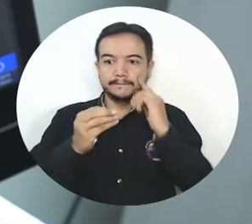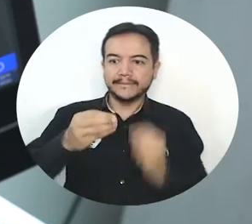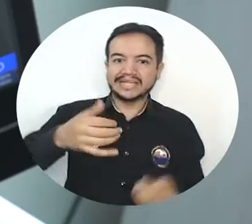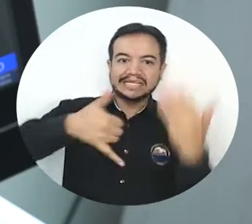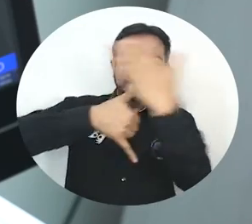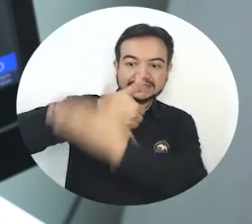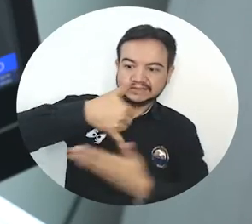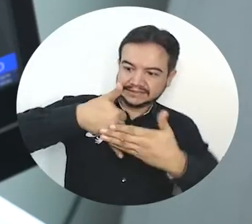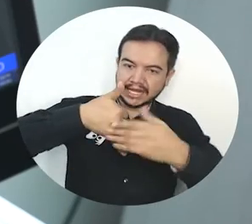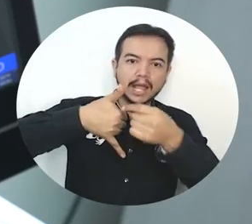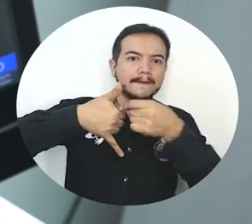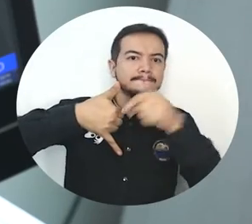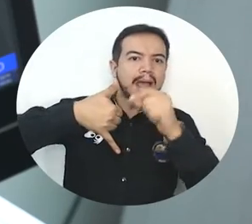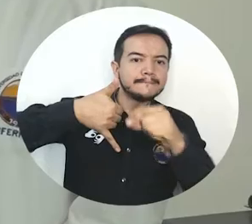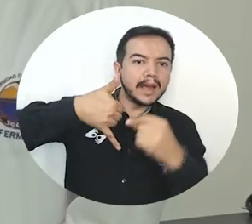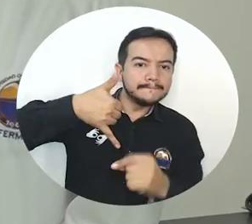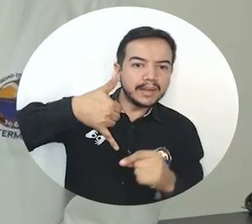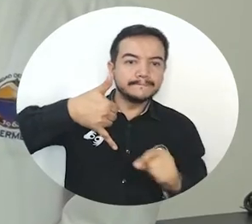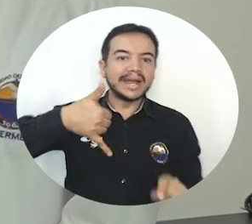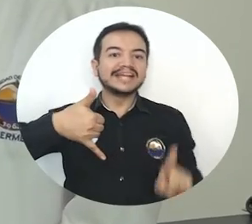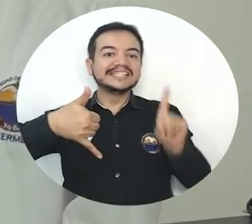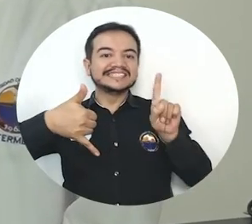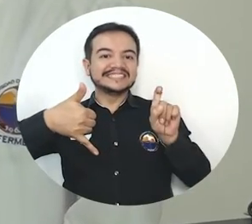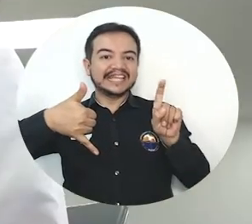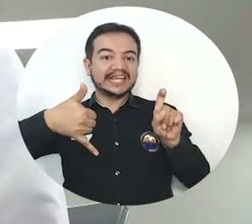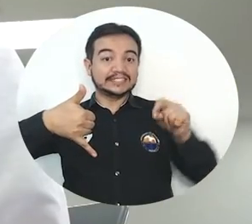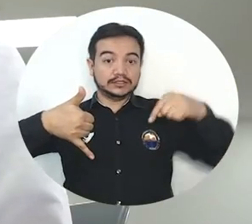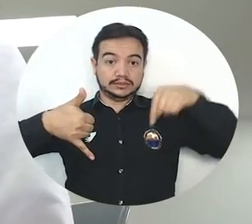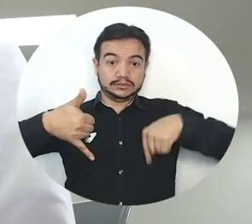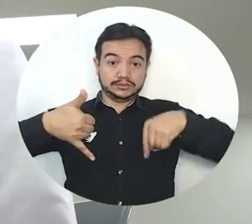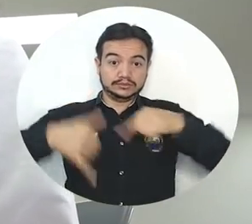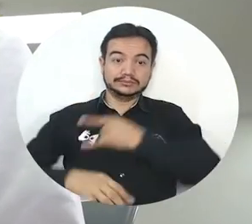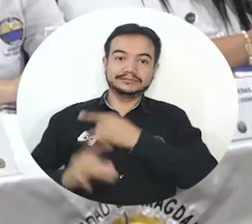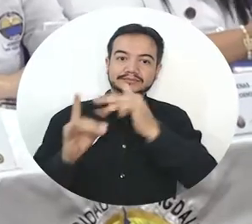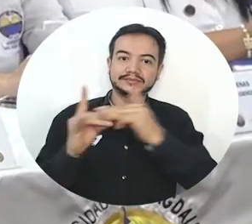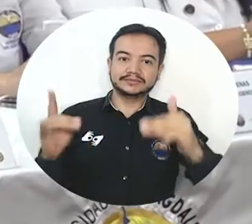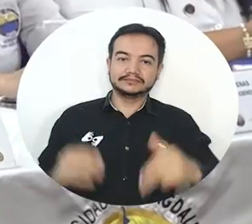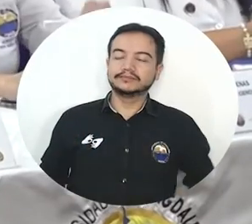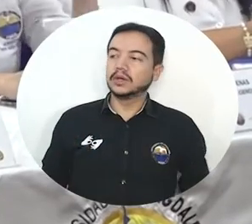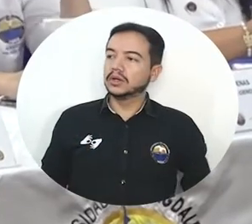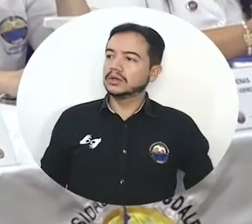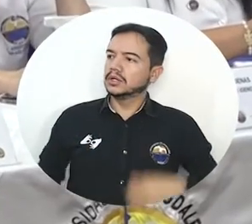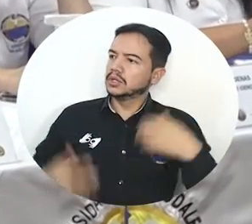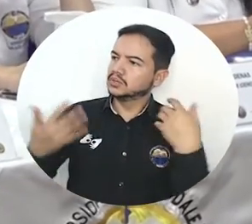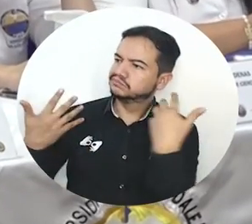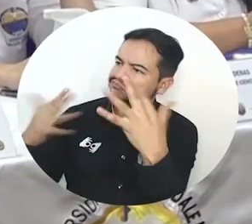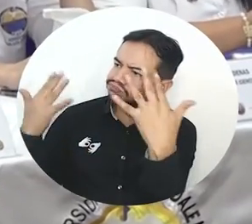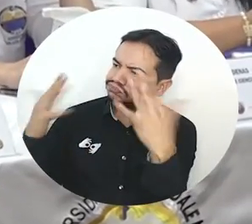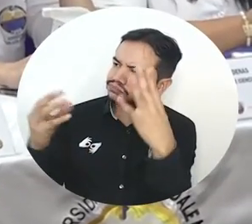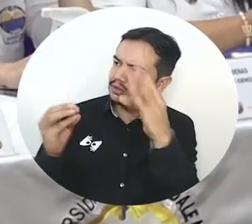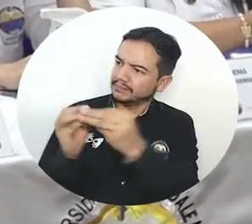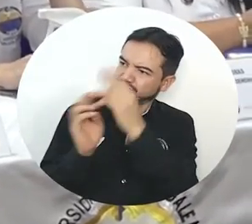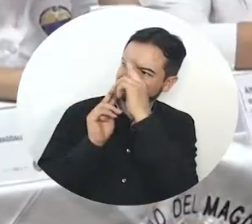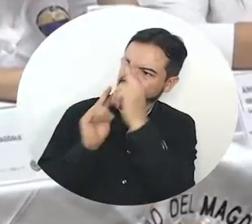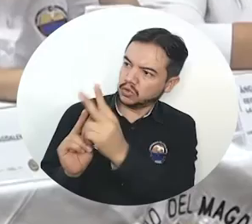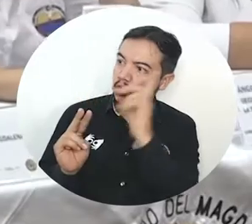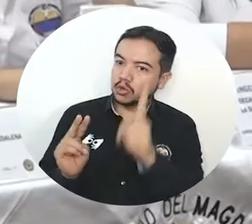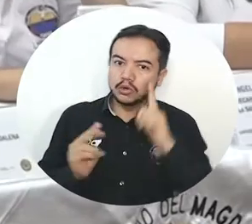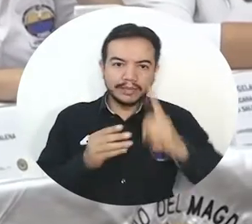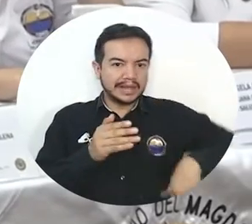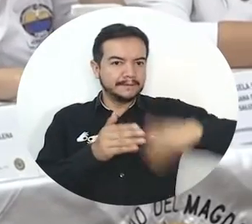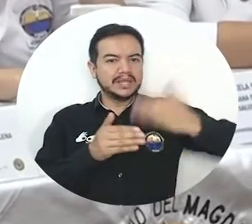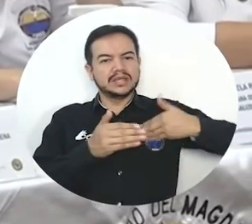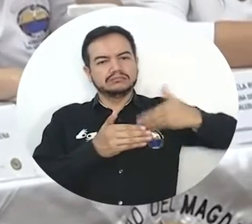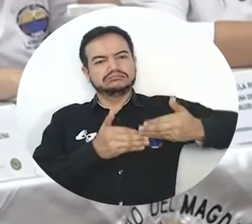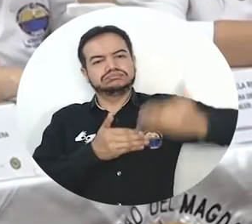constituye en el sexto programa de esta área en Colombia que alcanza el reconocimiento internacional. Mi felicitación, mi reconocimiento porque esto es